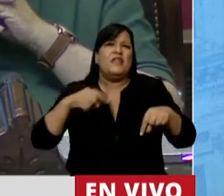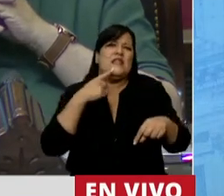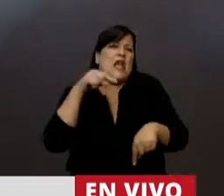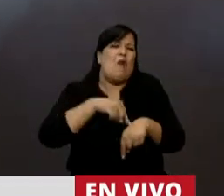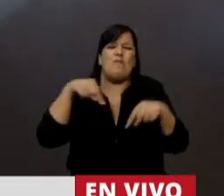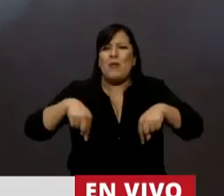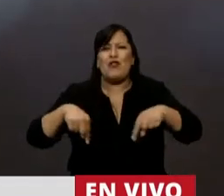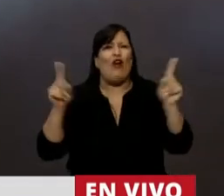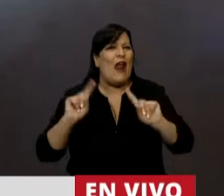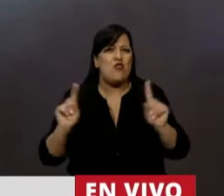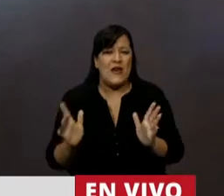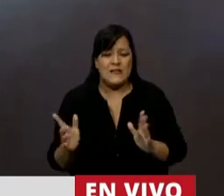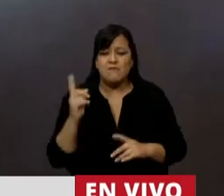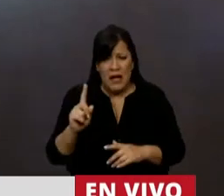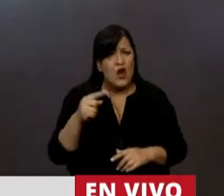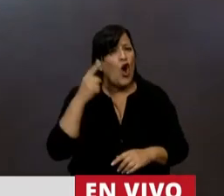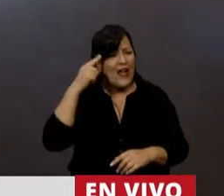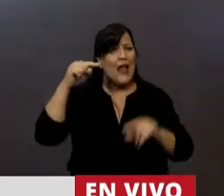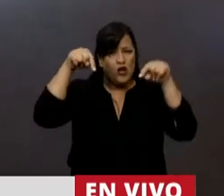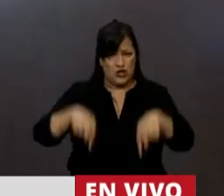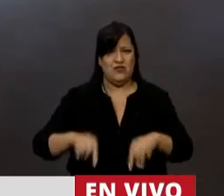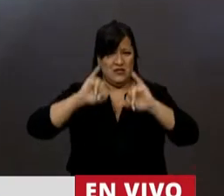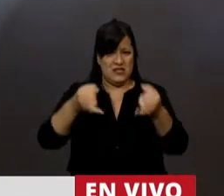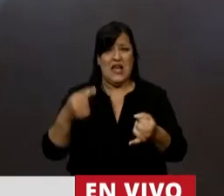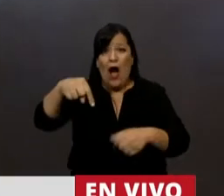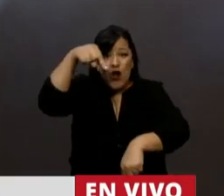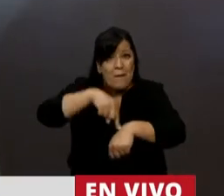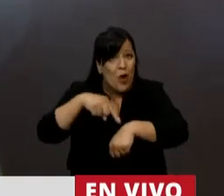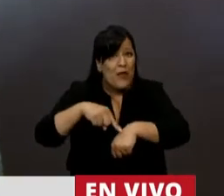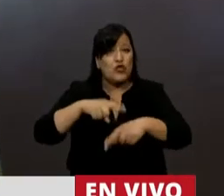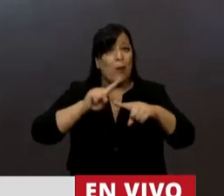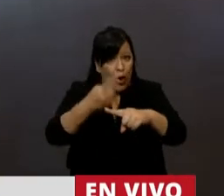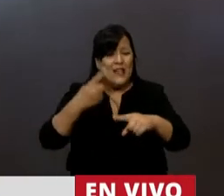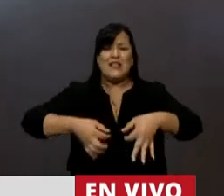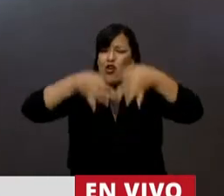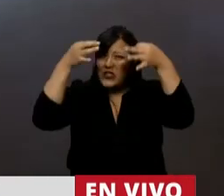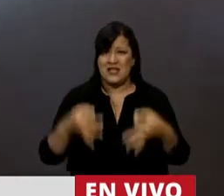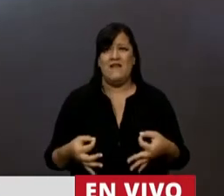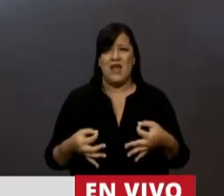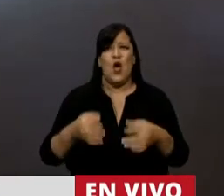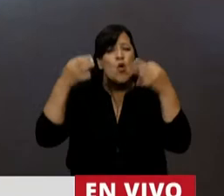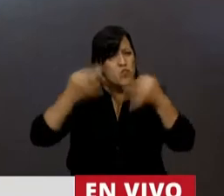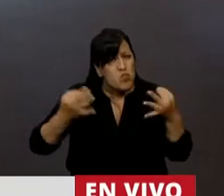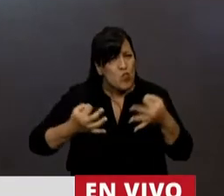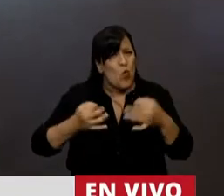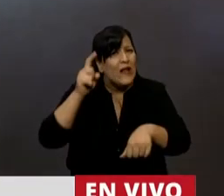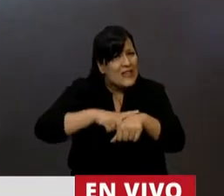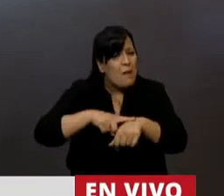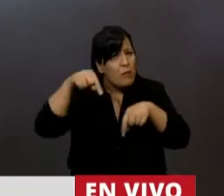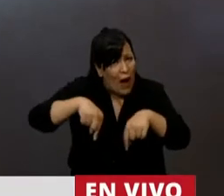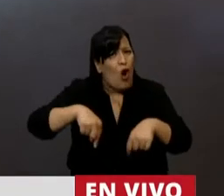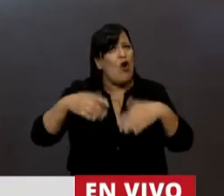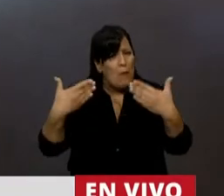momento. Y yo creo que sí, que este es un buen tiempo político. Y digo que es un buen tiempo político